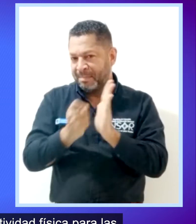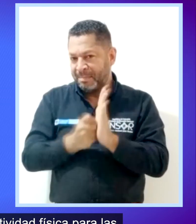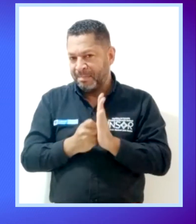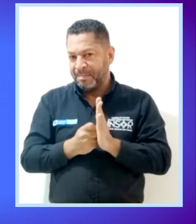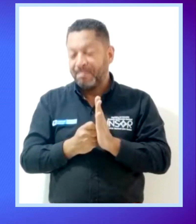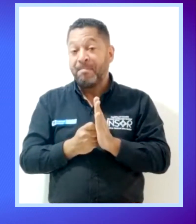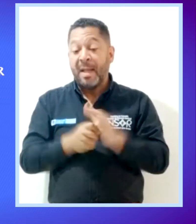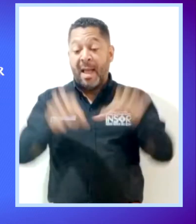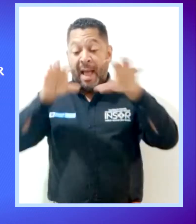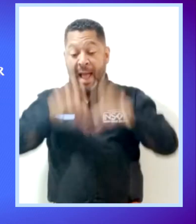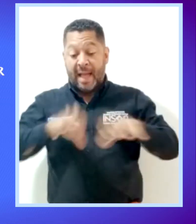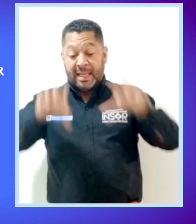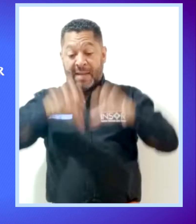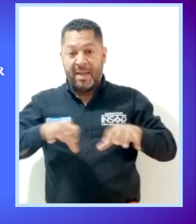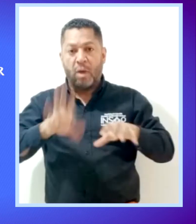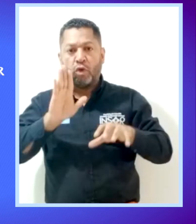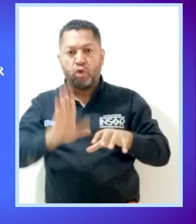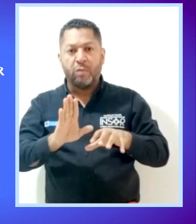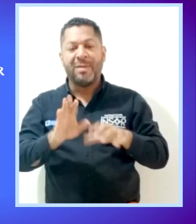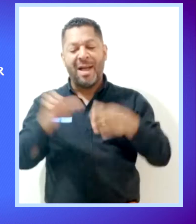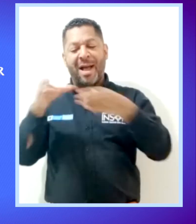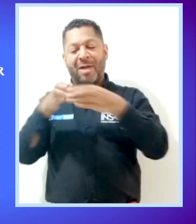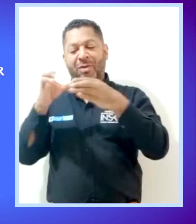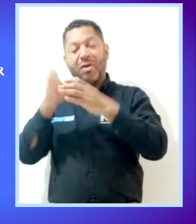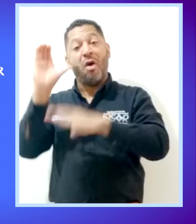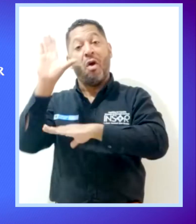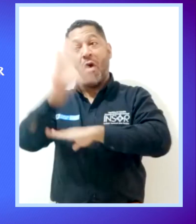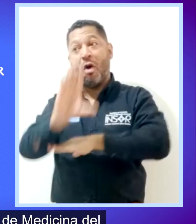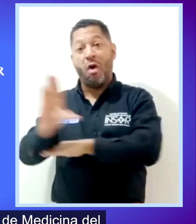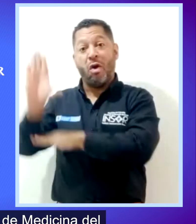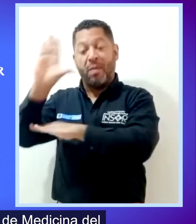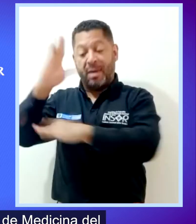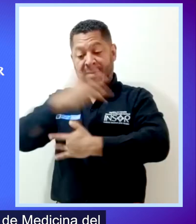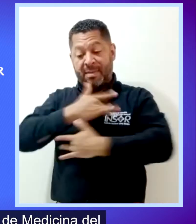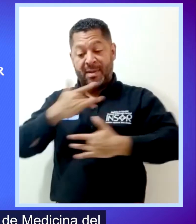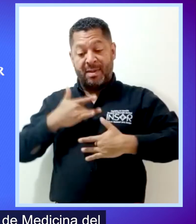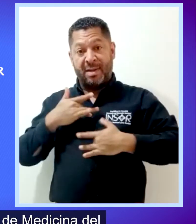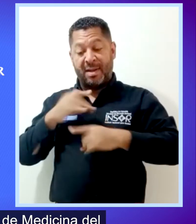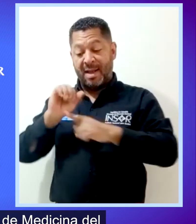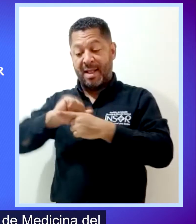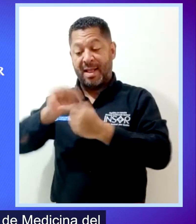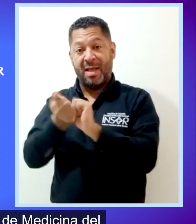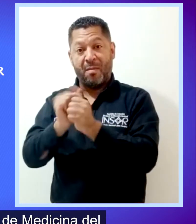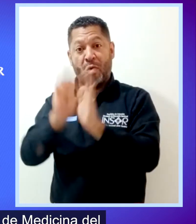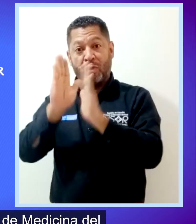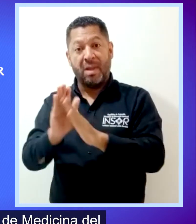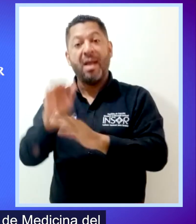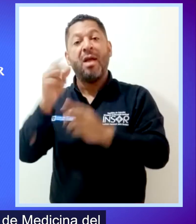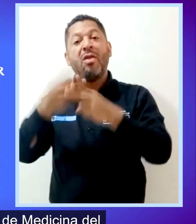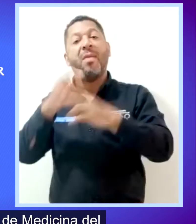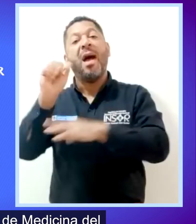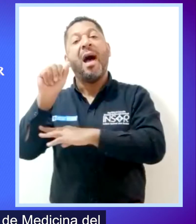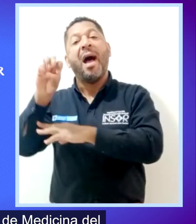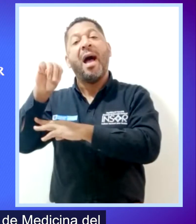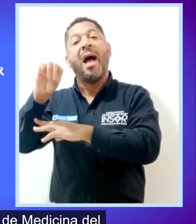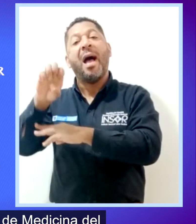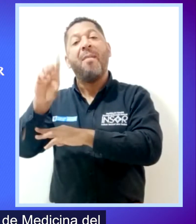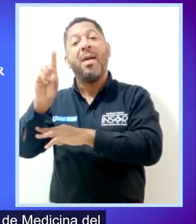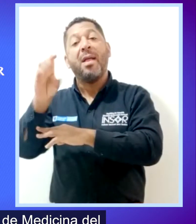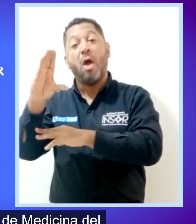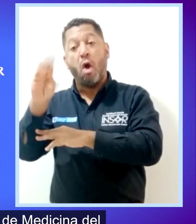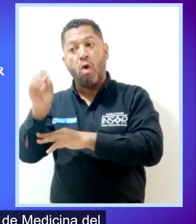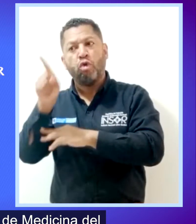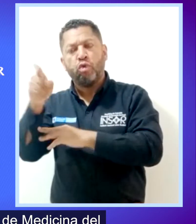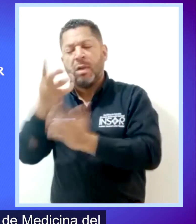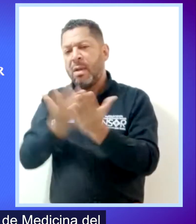Las recomendaciones sobre actividad física de la Asociación Colombiana de Medicina